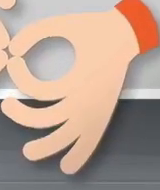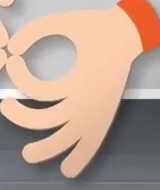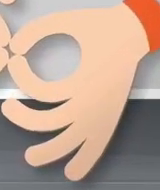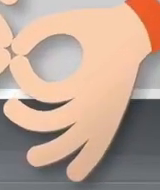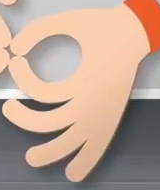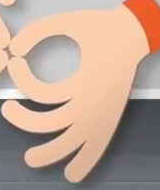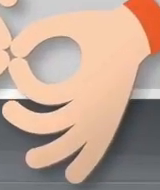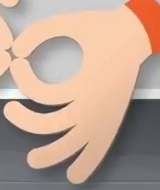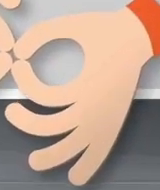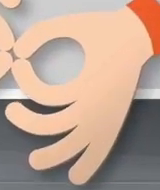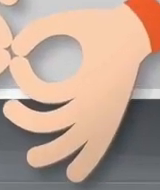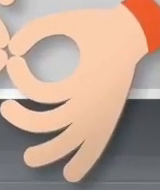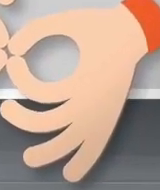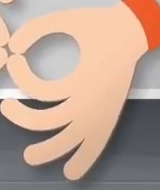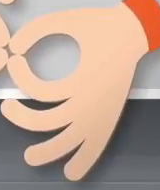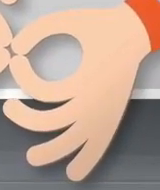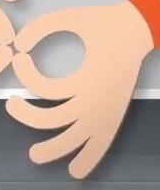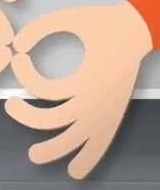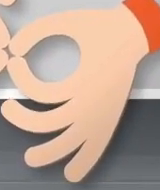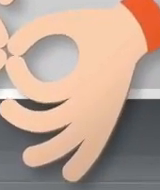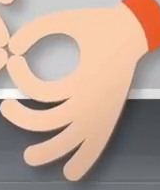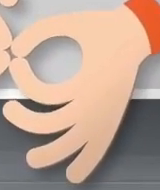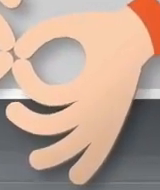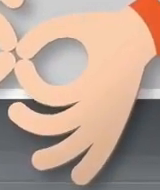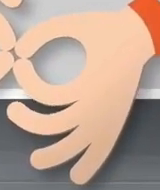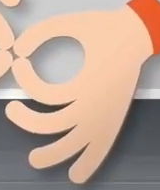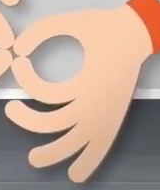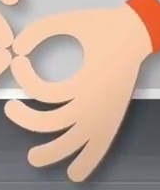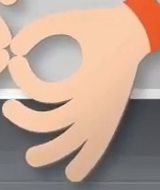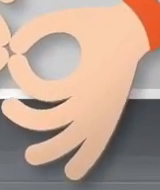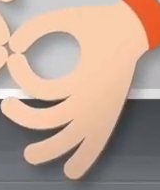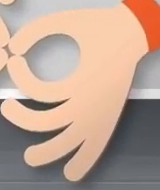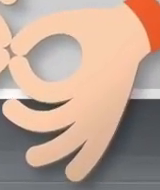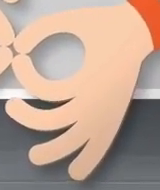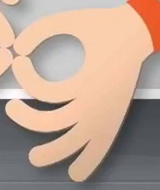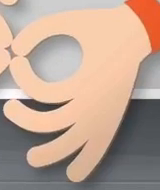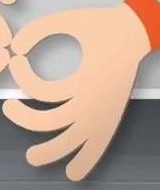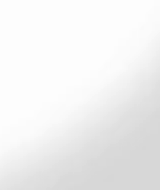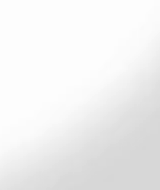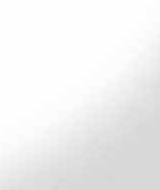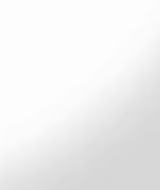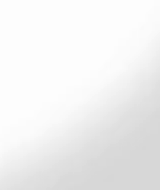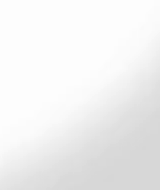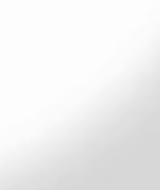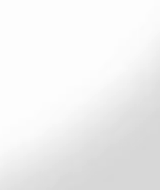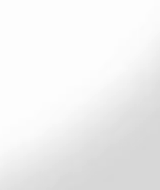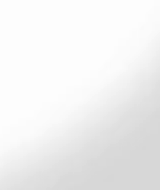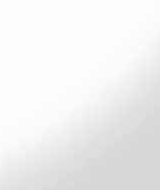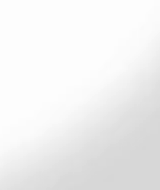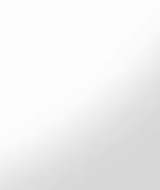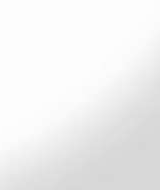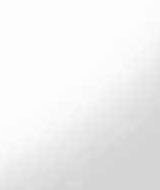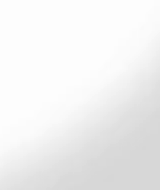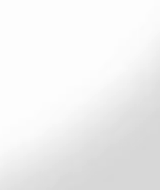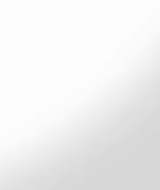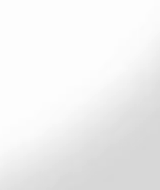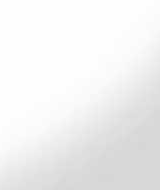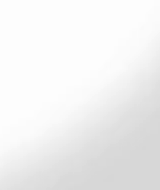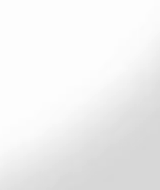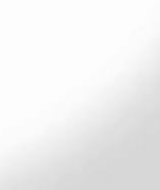Promover su uso ayudará a derribar los muros que el silencio levanta. Sembrando inclusión.